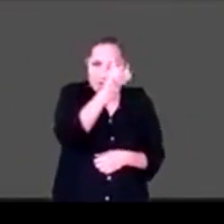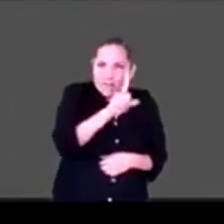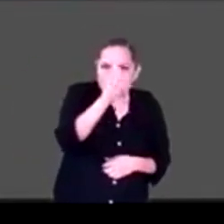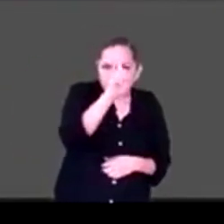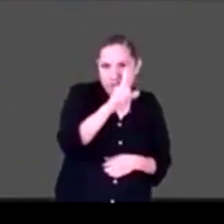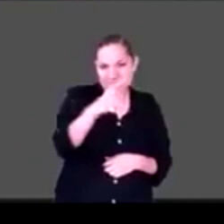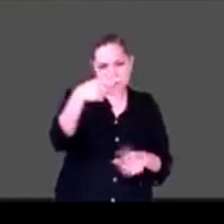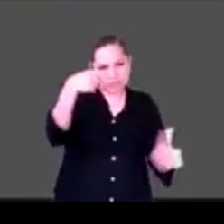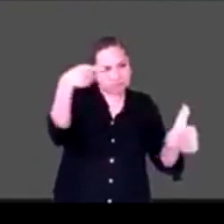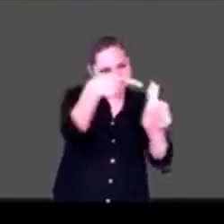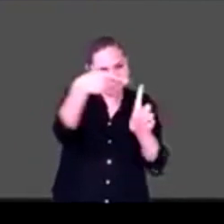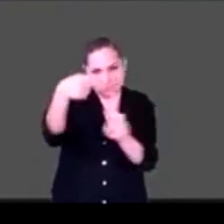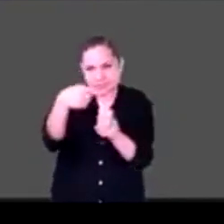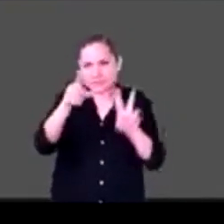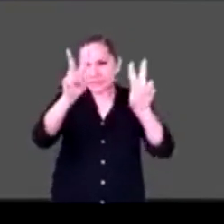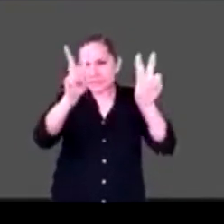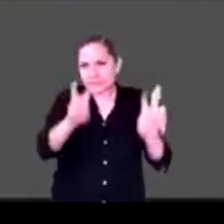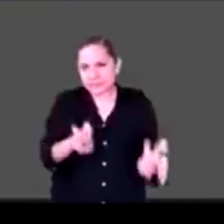Juventino.